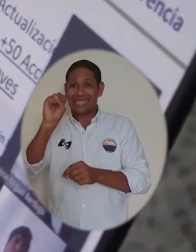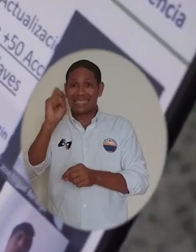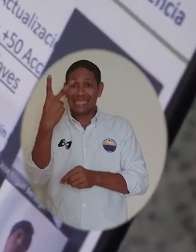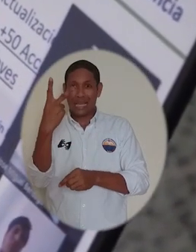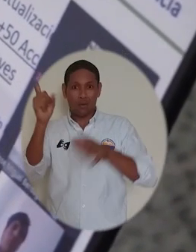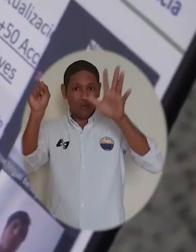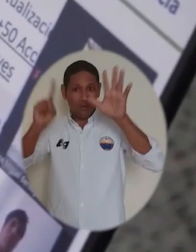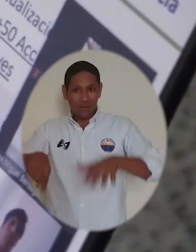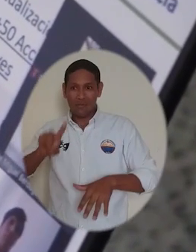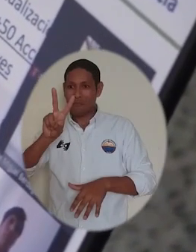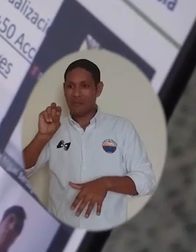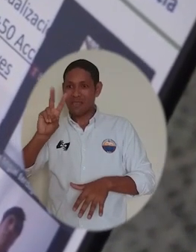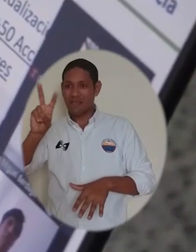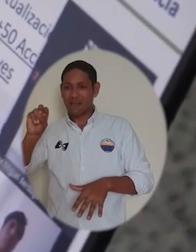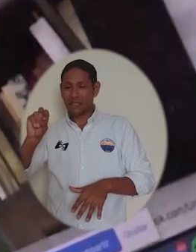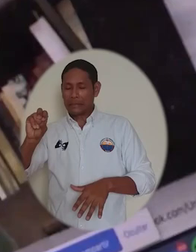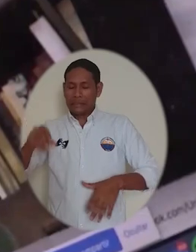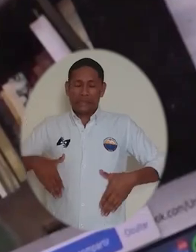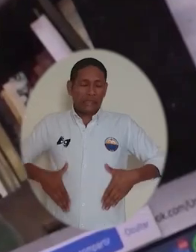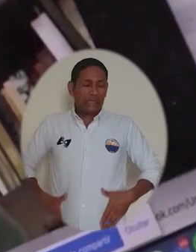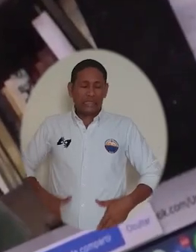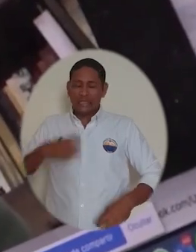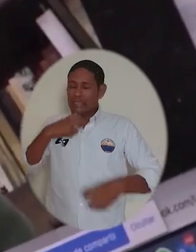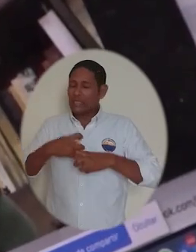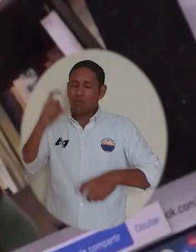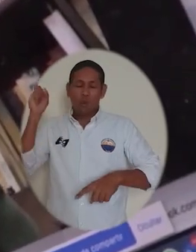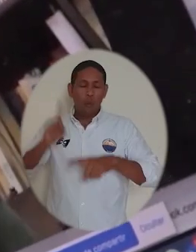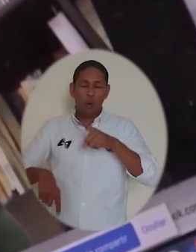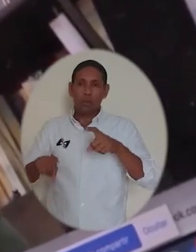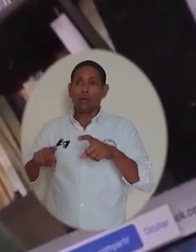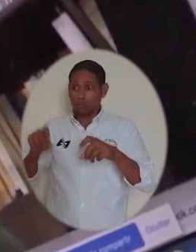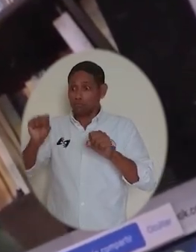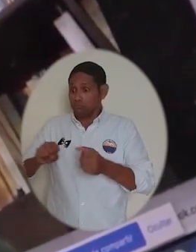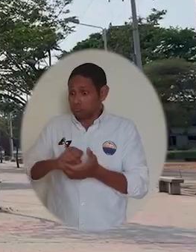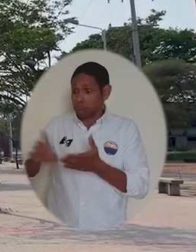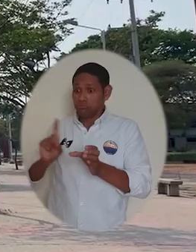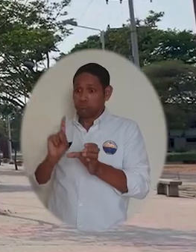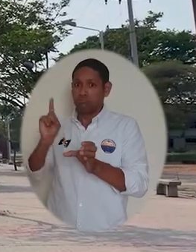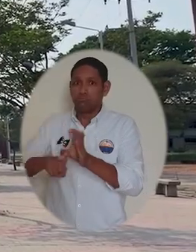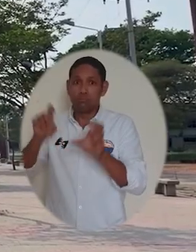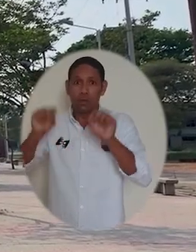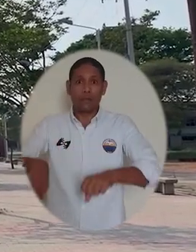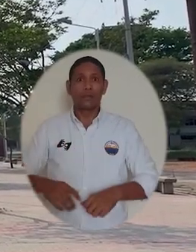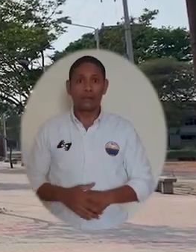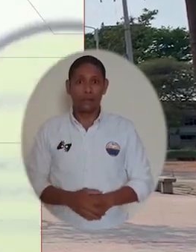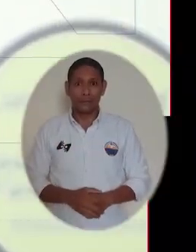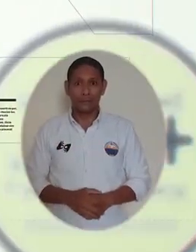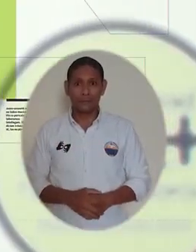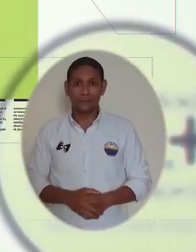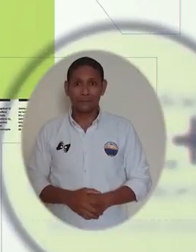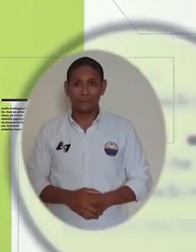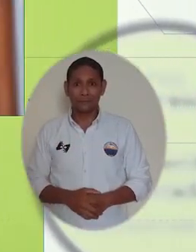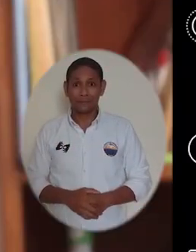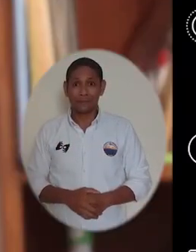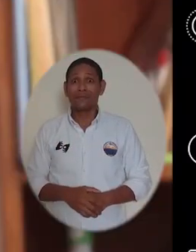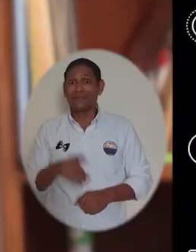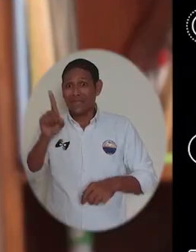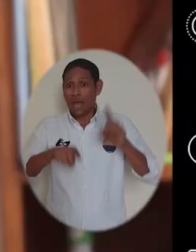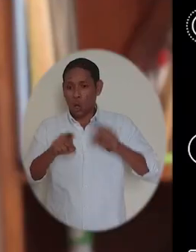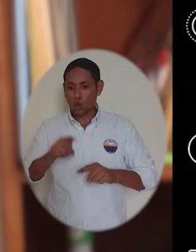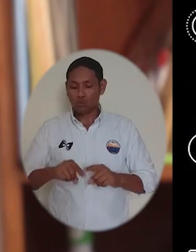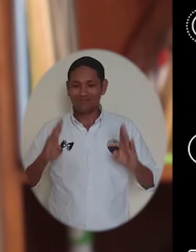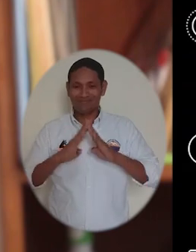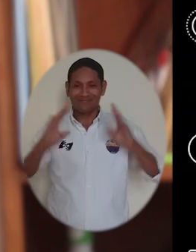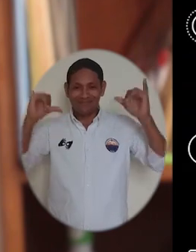cuyo objetivo es lograr que los estudiantes que no tengan capacidad de pago no tengan impedimento para matricularse. Por